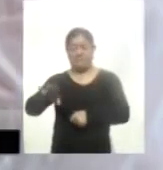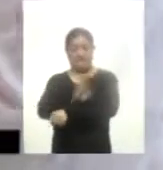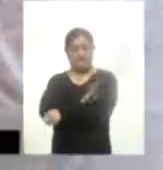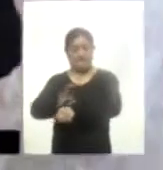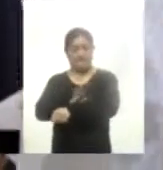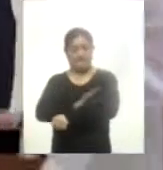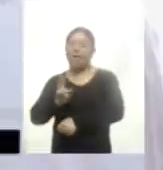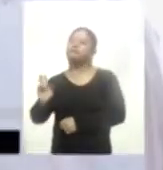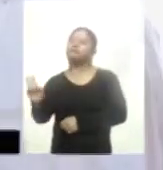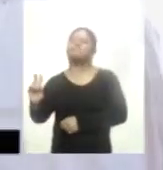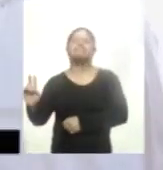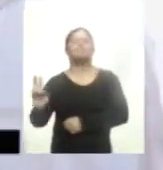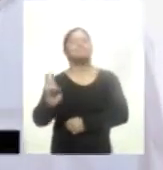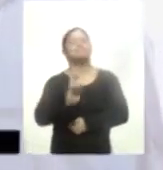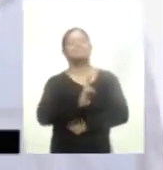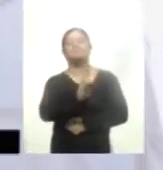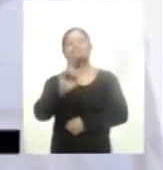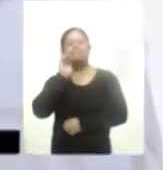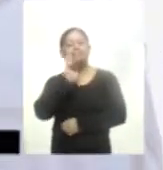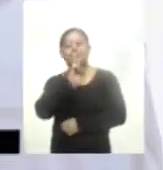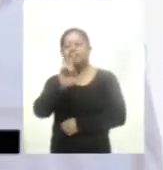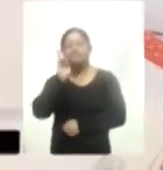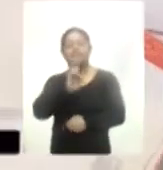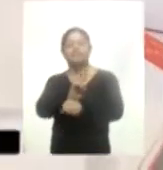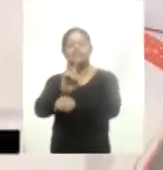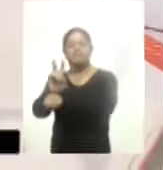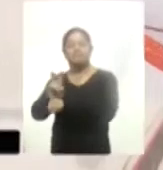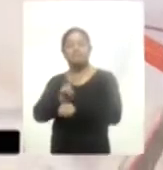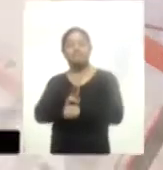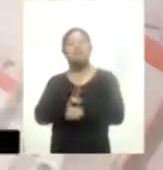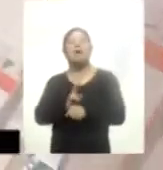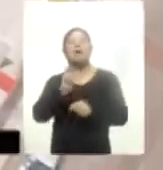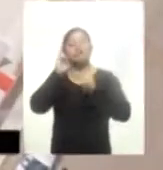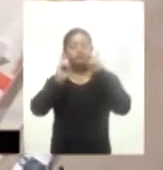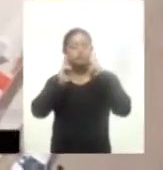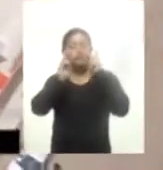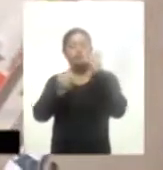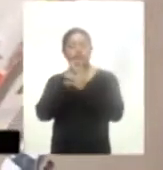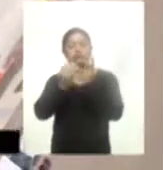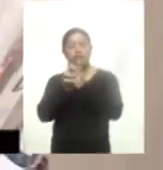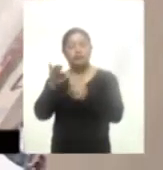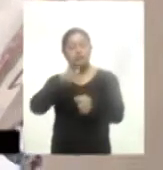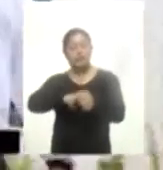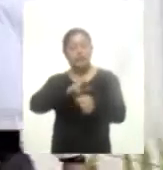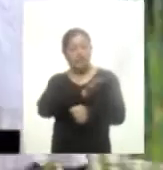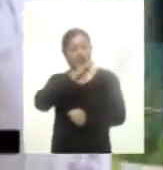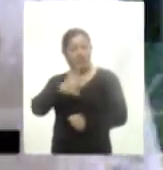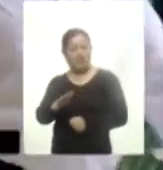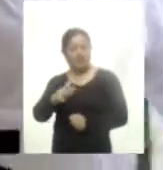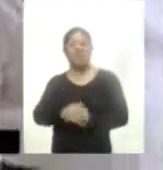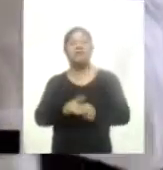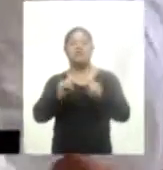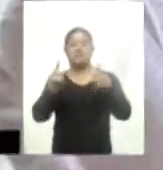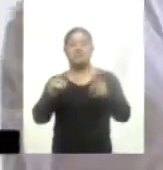y Juan Antonio Ferrer Aguilar, director del Instituto de Salud para el Bienestar, realizaron un recorrido por el nuevo Hospital General de Tlaxcala, donde